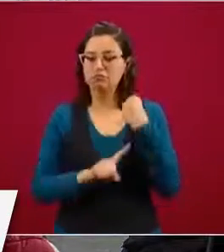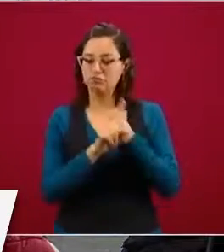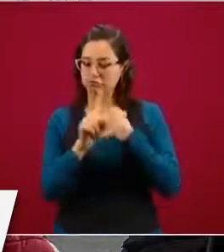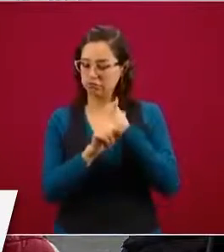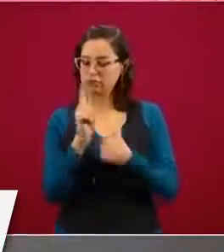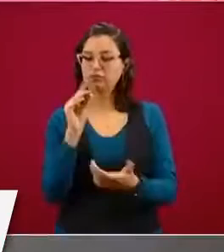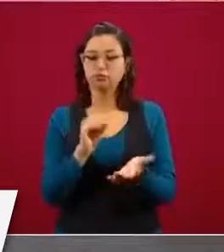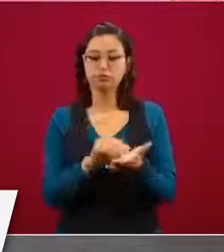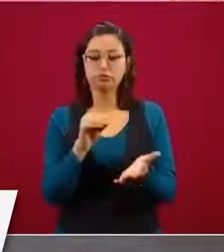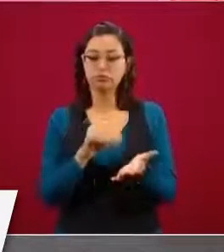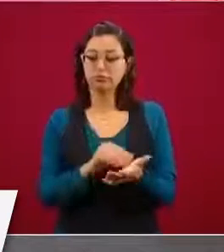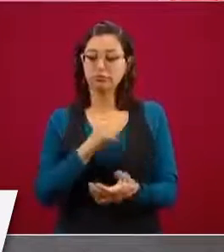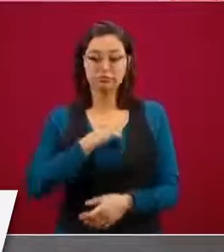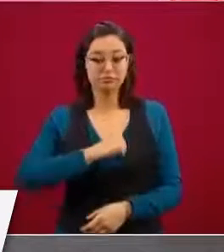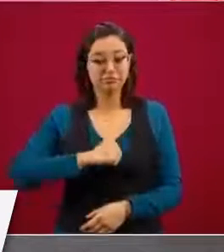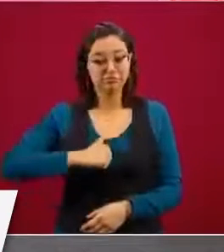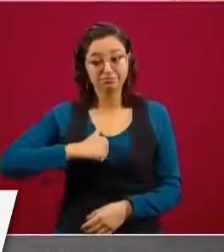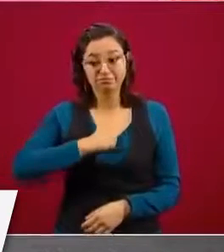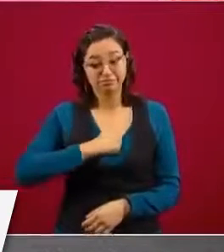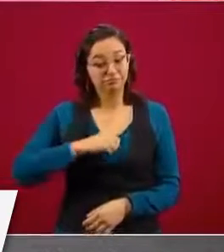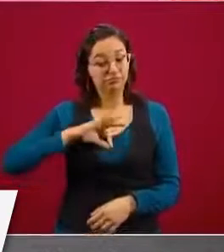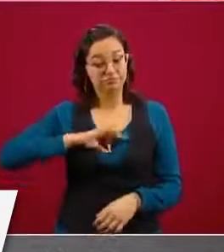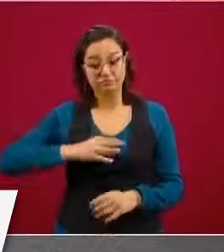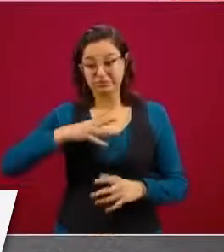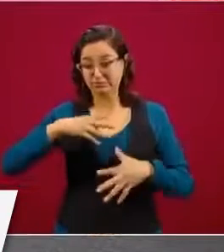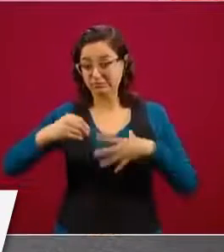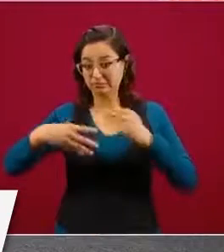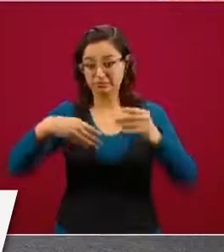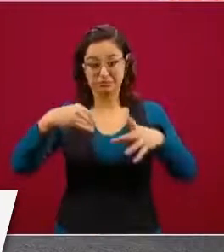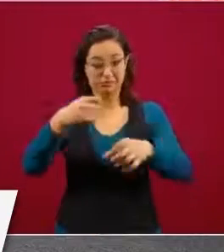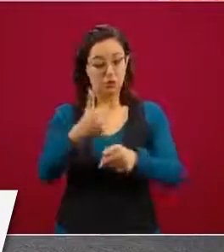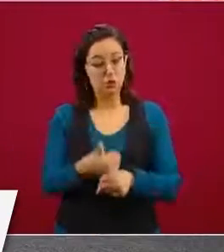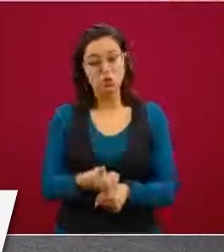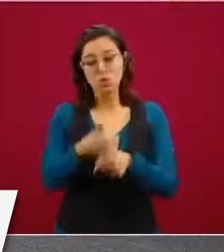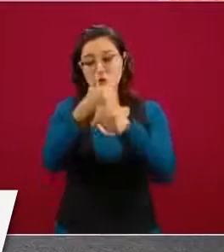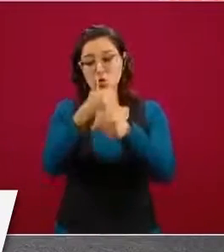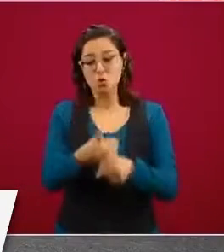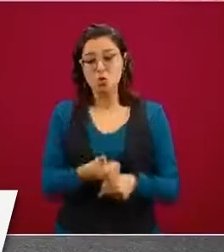desgraciadamente están padeciendo de la pandemia.